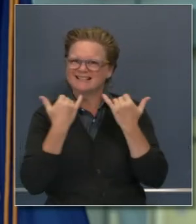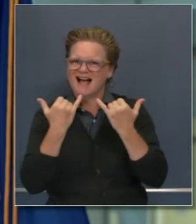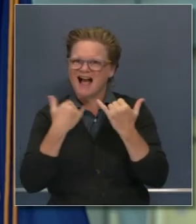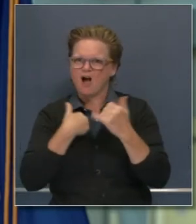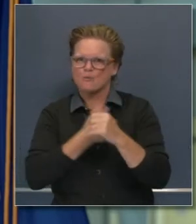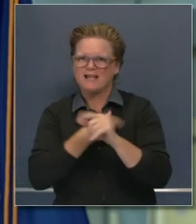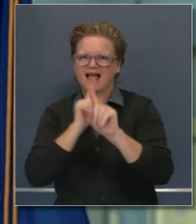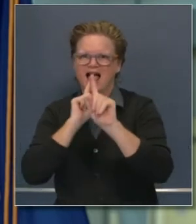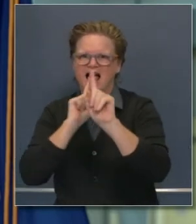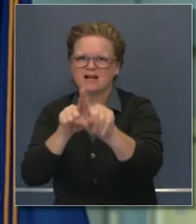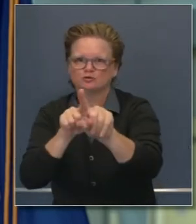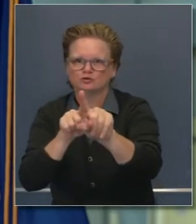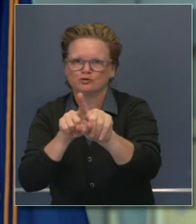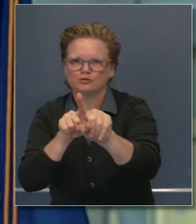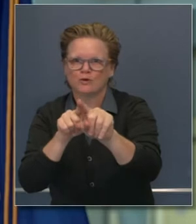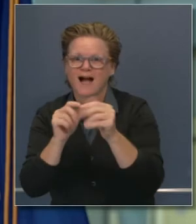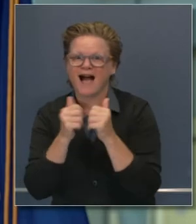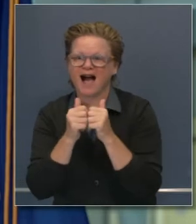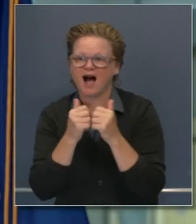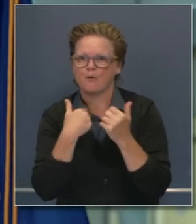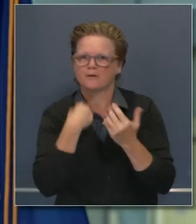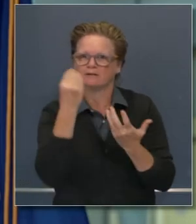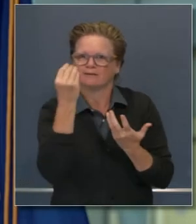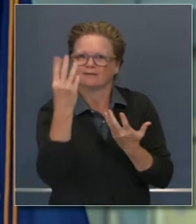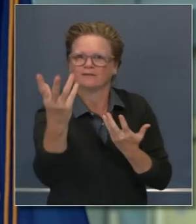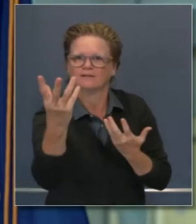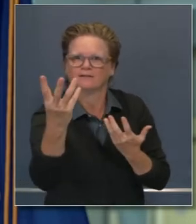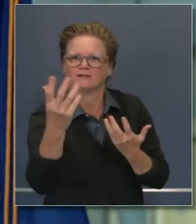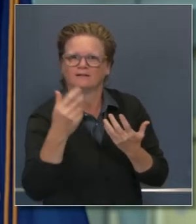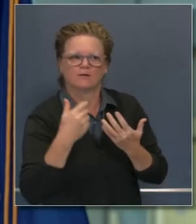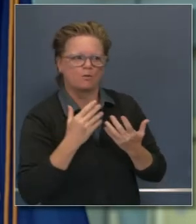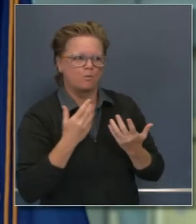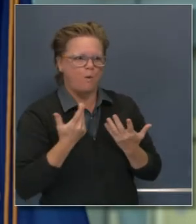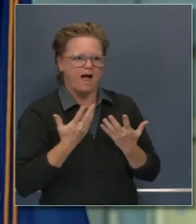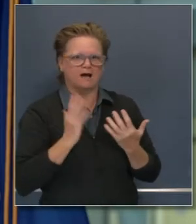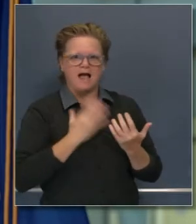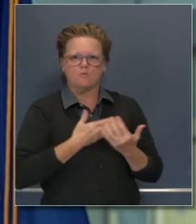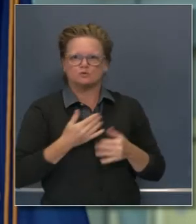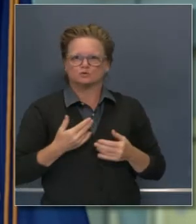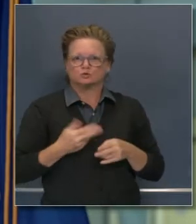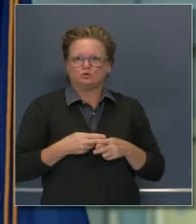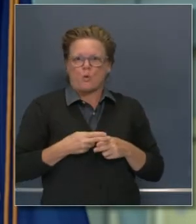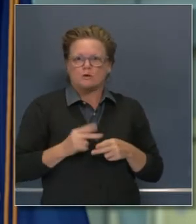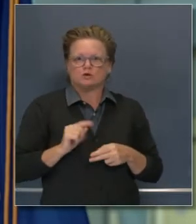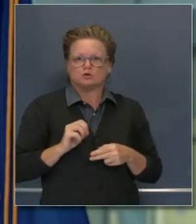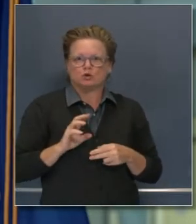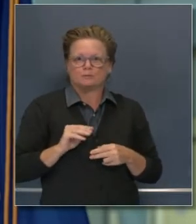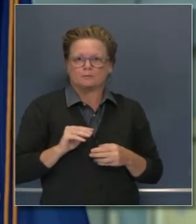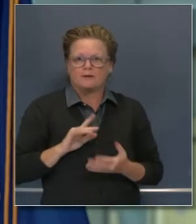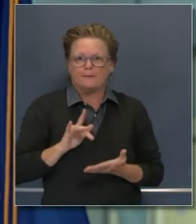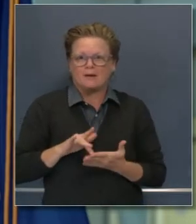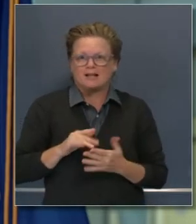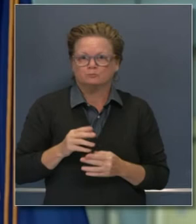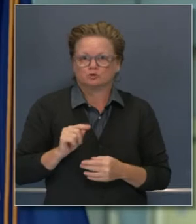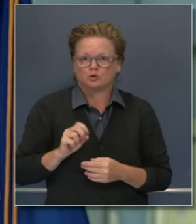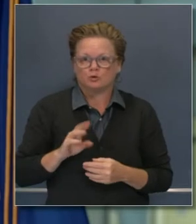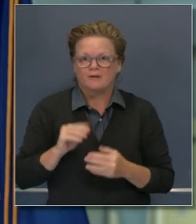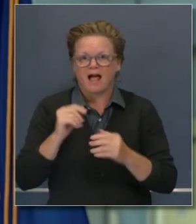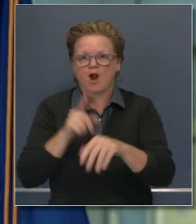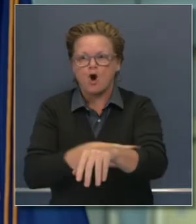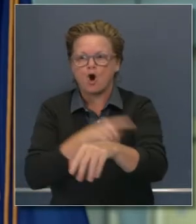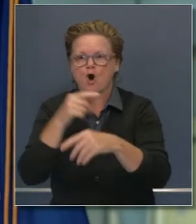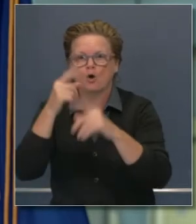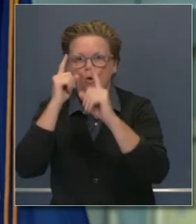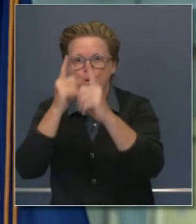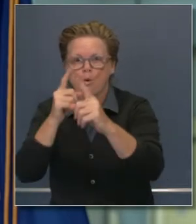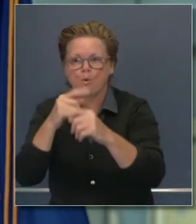corto, estrategias a plazo mediano, pero estamos aquí a plazo largo. Nos va a salir bien esta vez. No solo estamos aquí